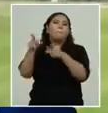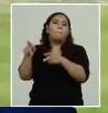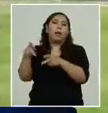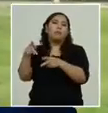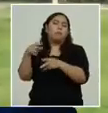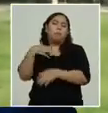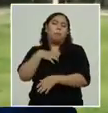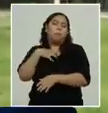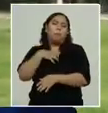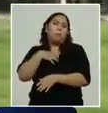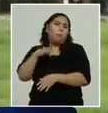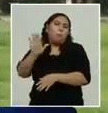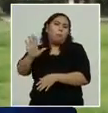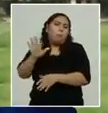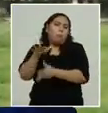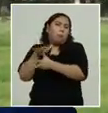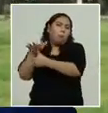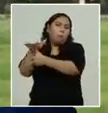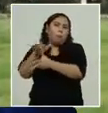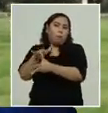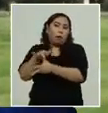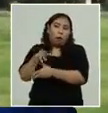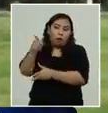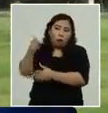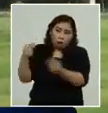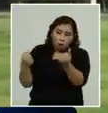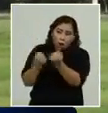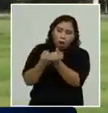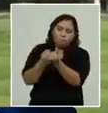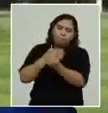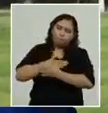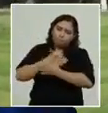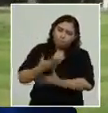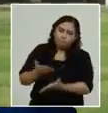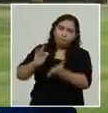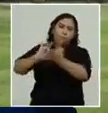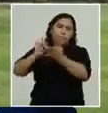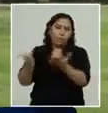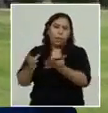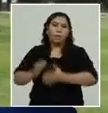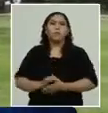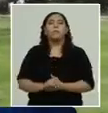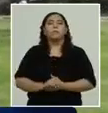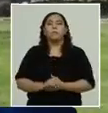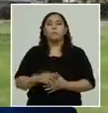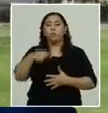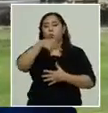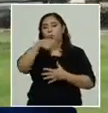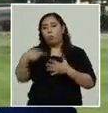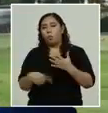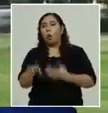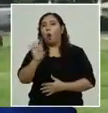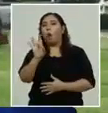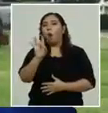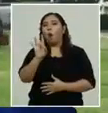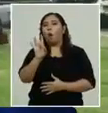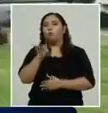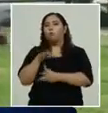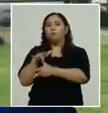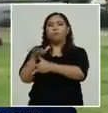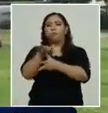apoyar y han hecho un extraordinario trabajo. En cada uno de estos helicópteros tenemos personal